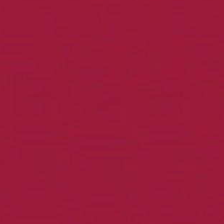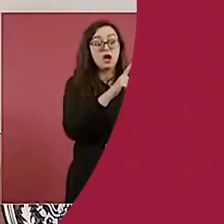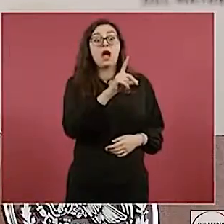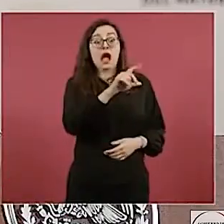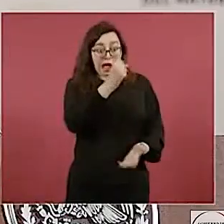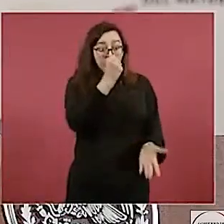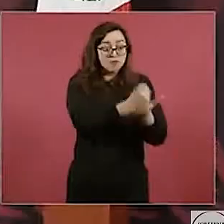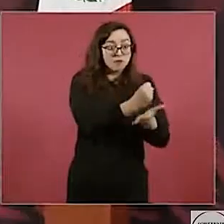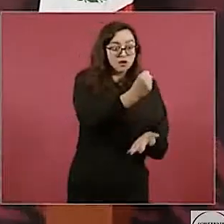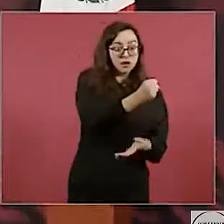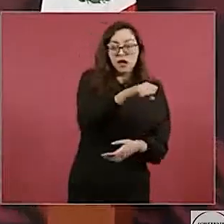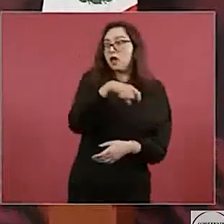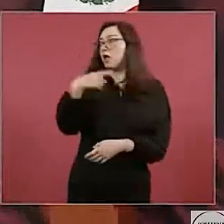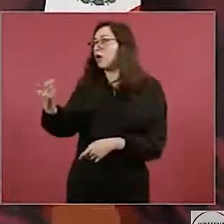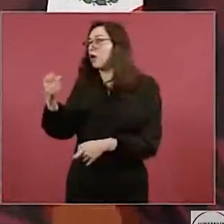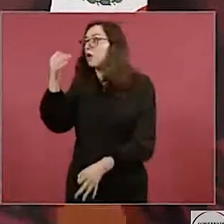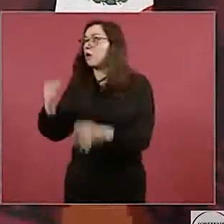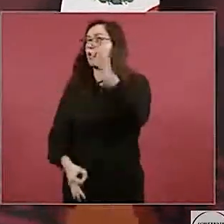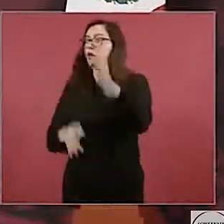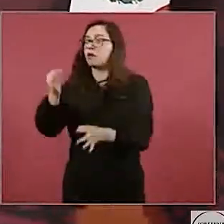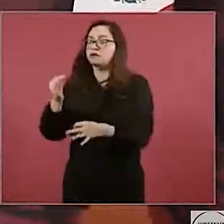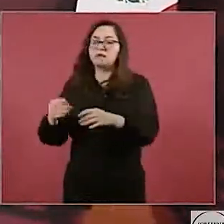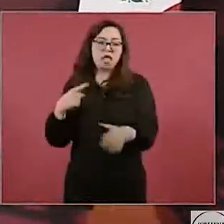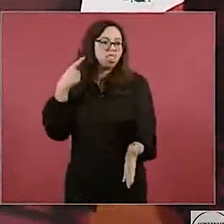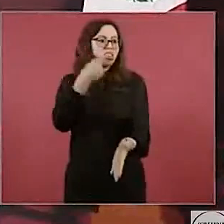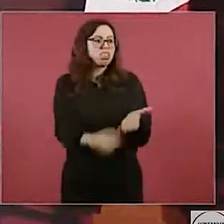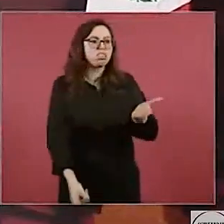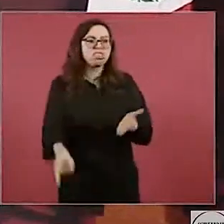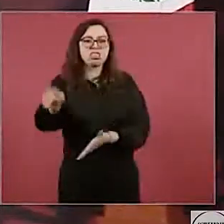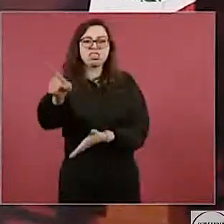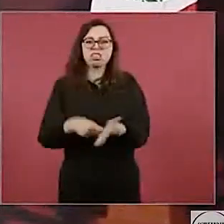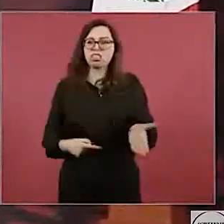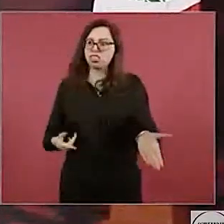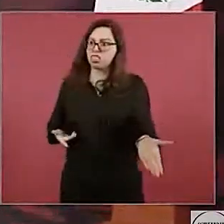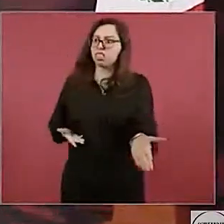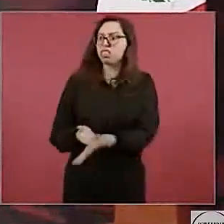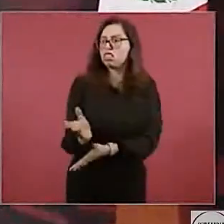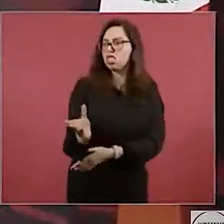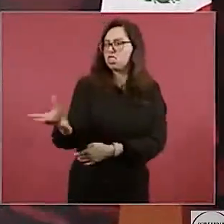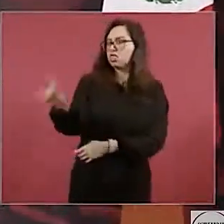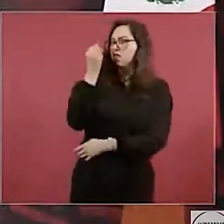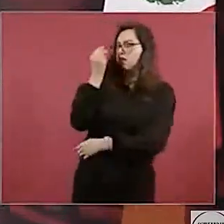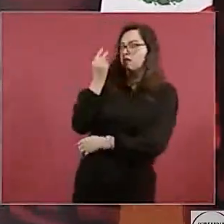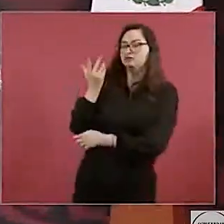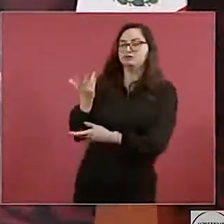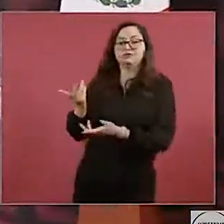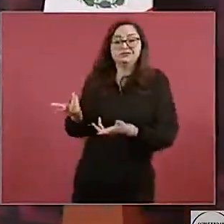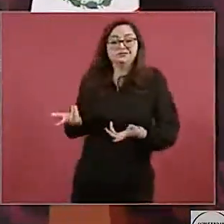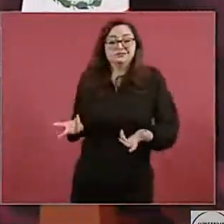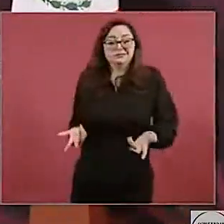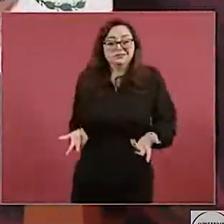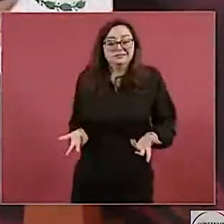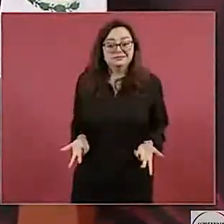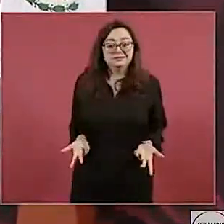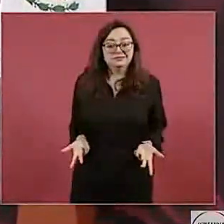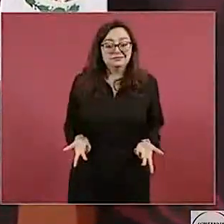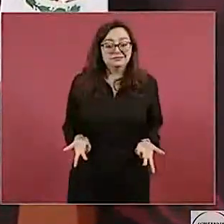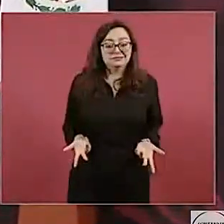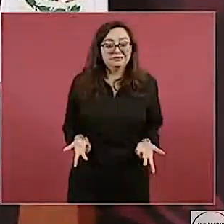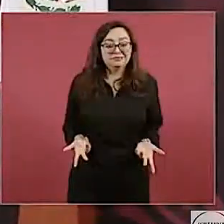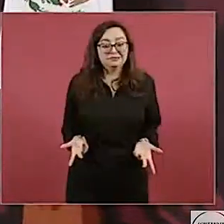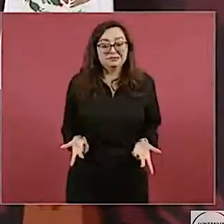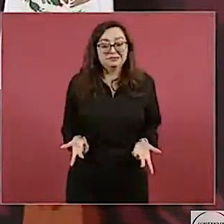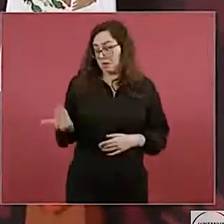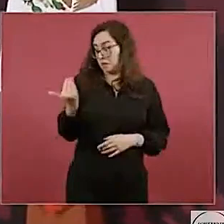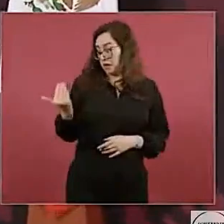Lo que acaban de hacer, de nulificar la ley eléctrica,